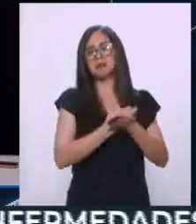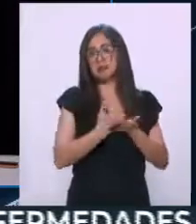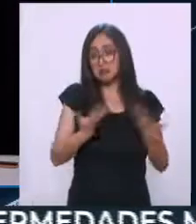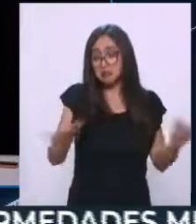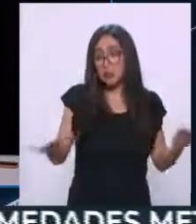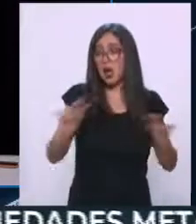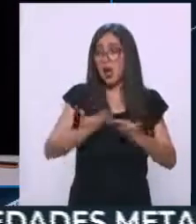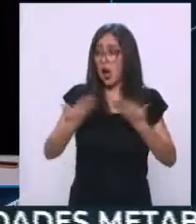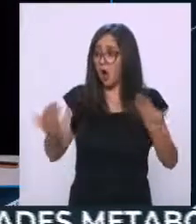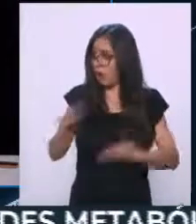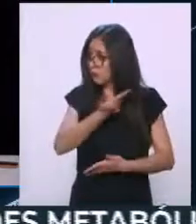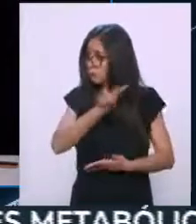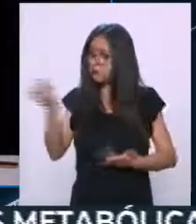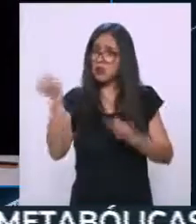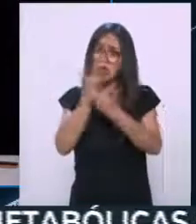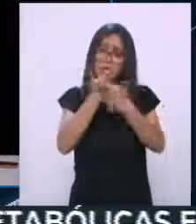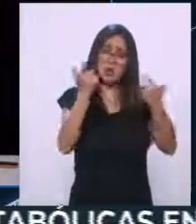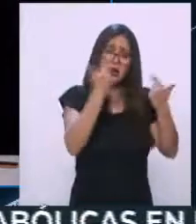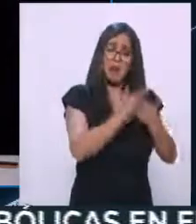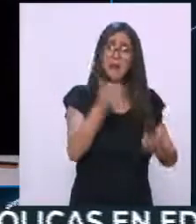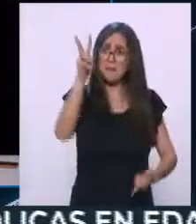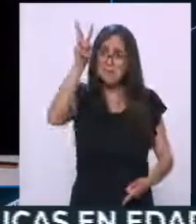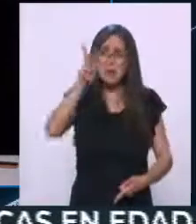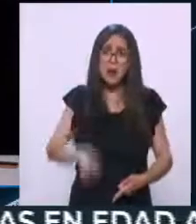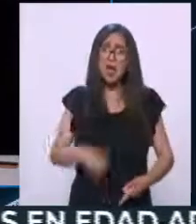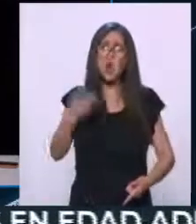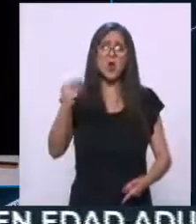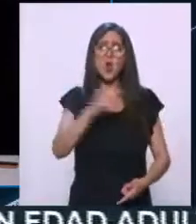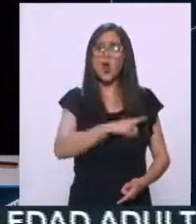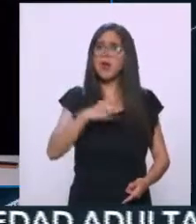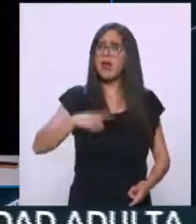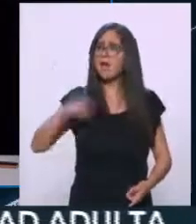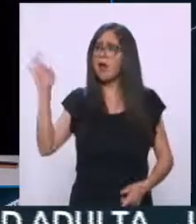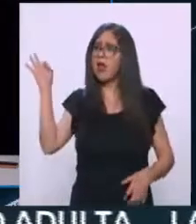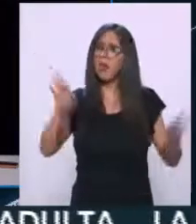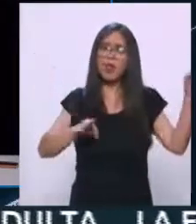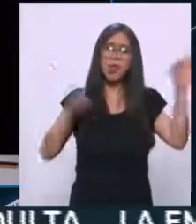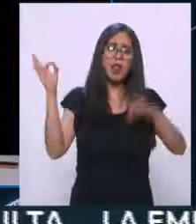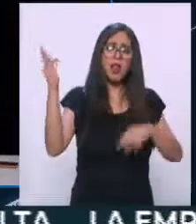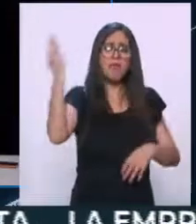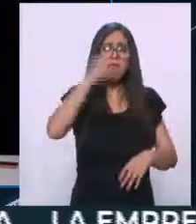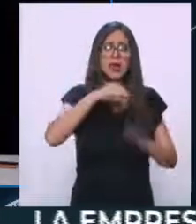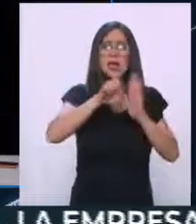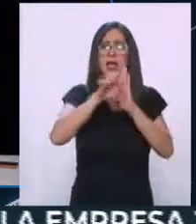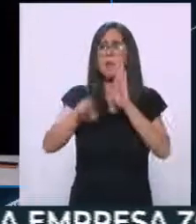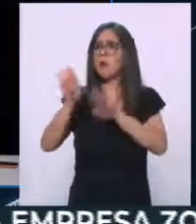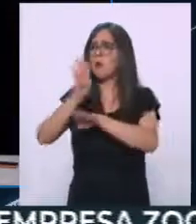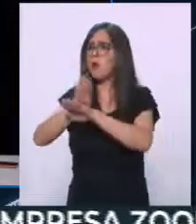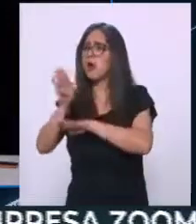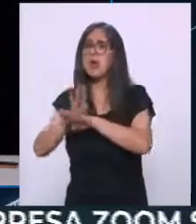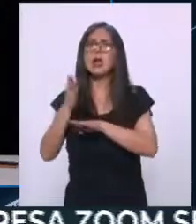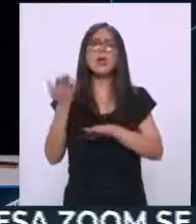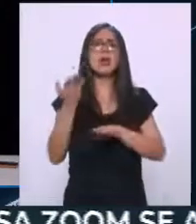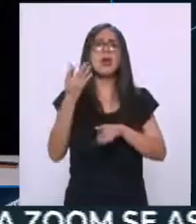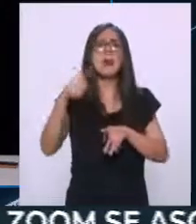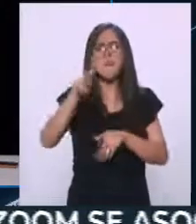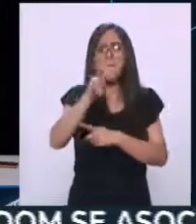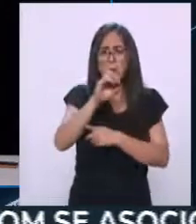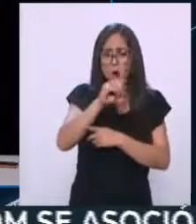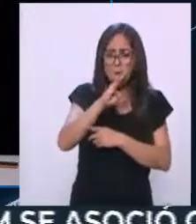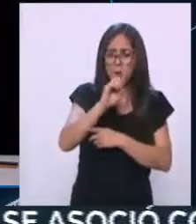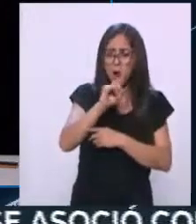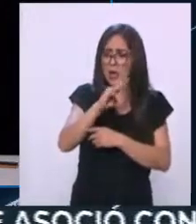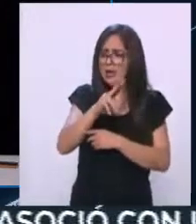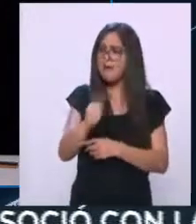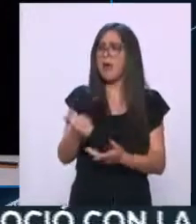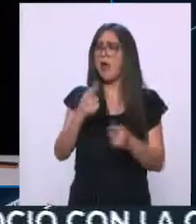oposición que sea verdadera, pero que no sea manipulada. Como ha pasado en otros países, Bolivia, Brasil, Cambridge Analytics, detrás de ellos.